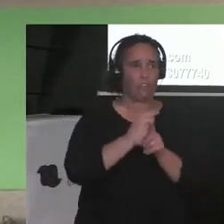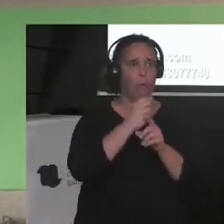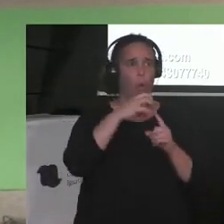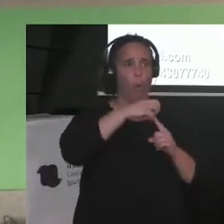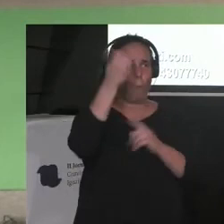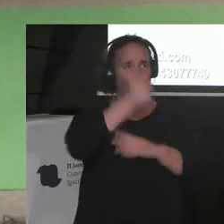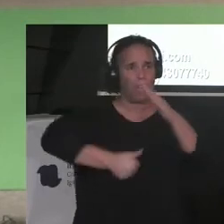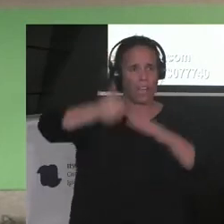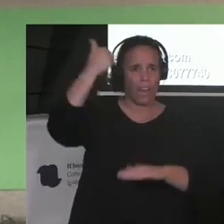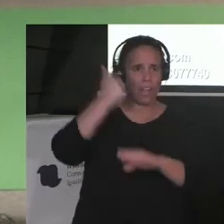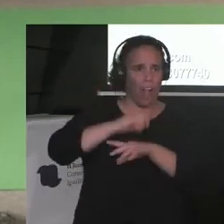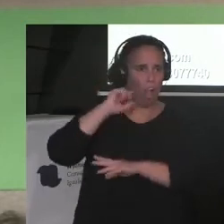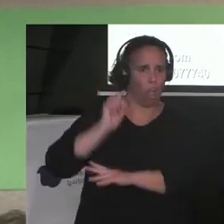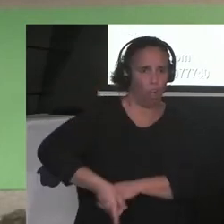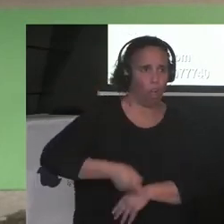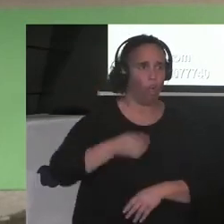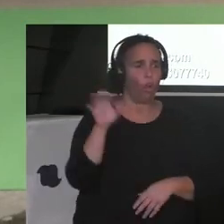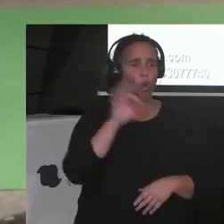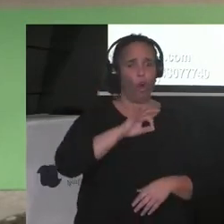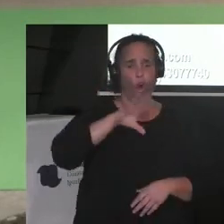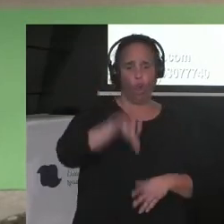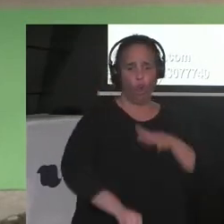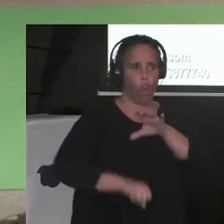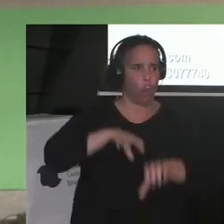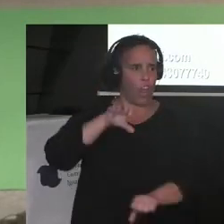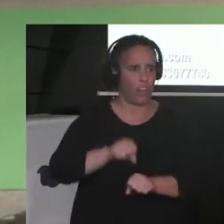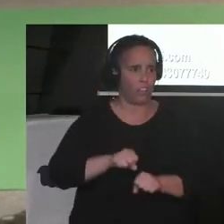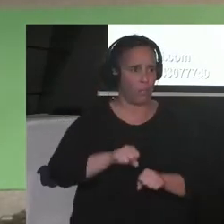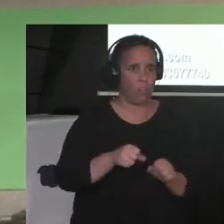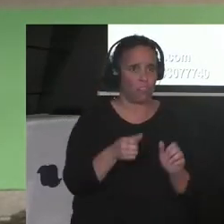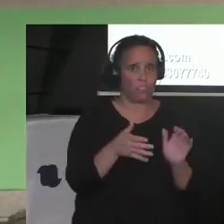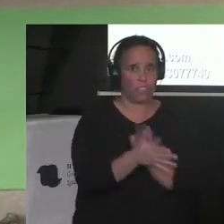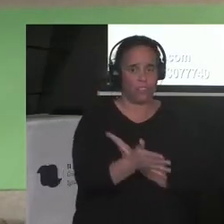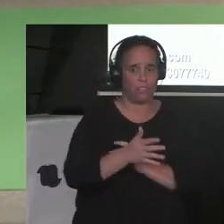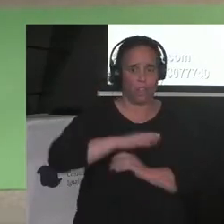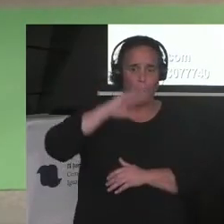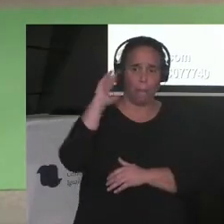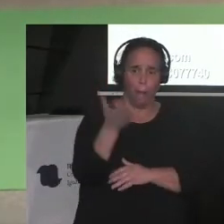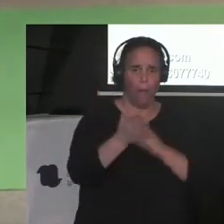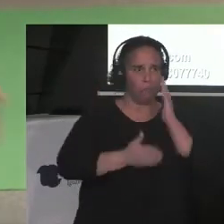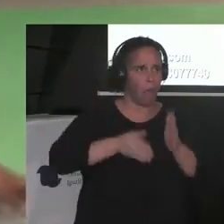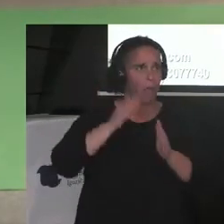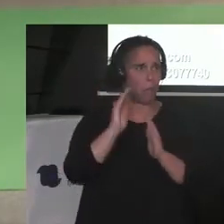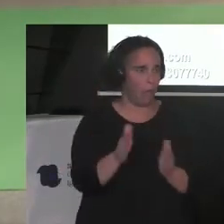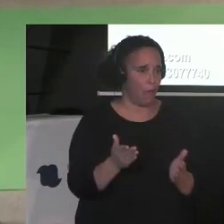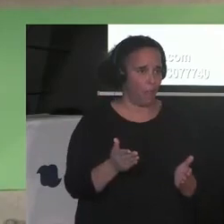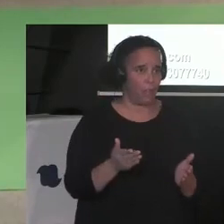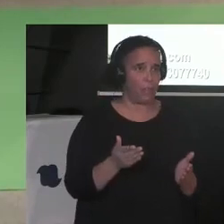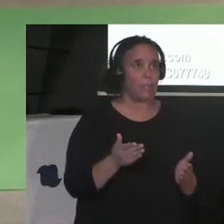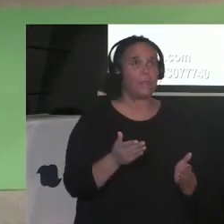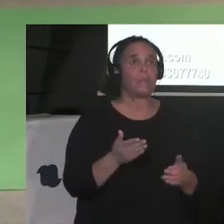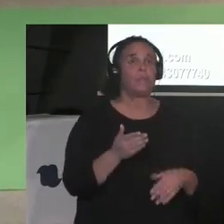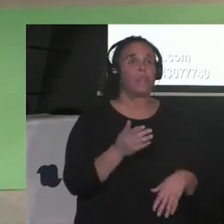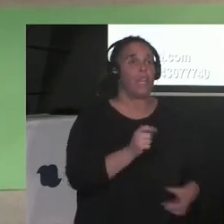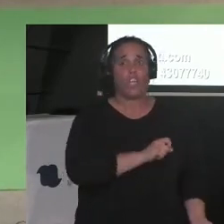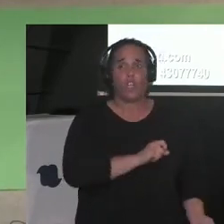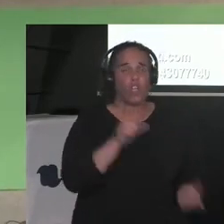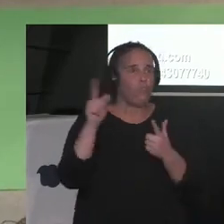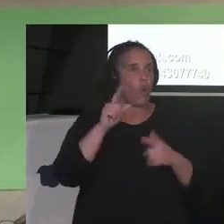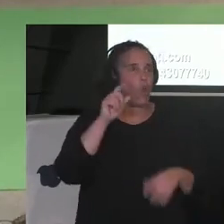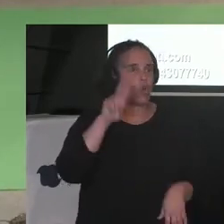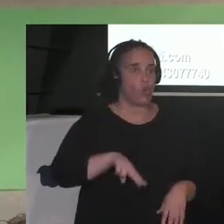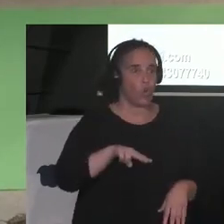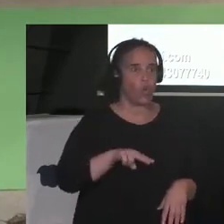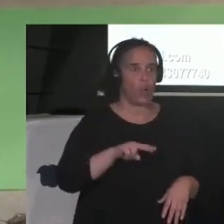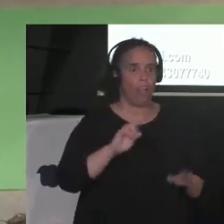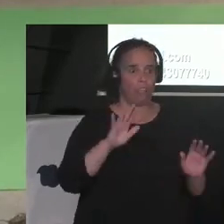colonialismo. Nunca se fueron. Aún están en ellas cuando les estalla una más brutal en la cara.